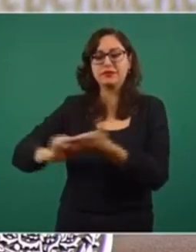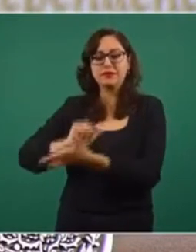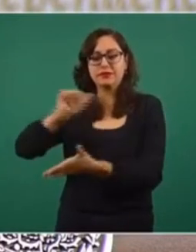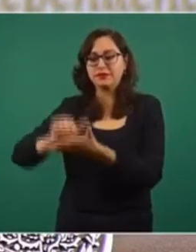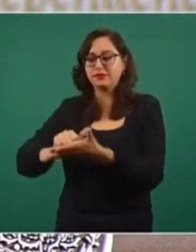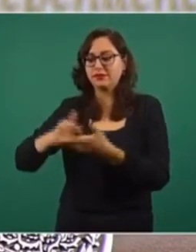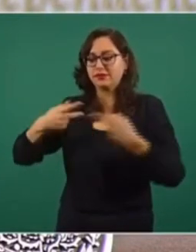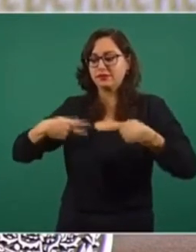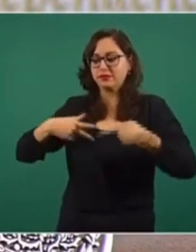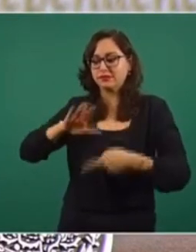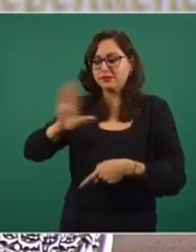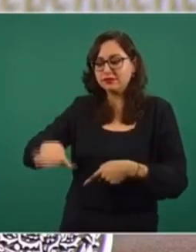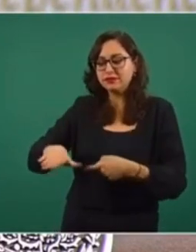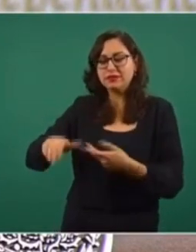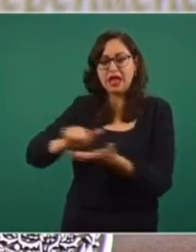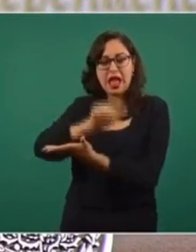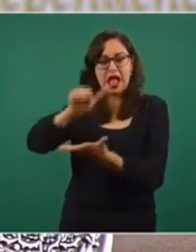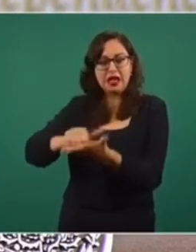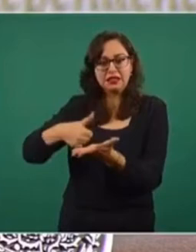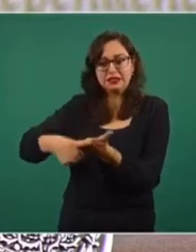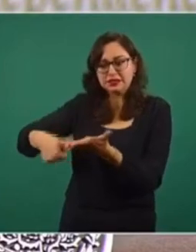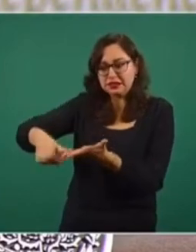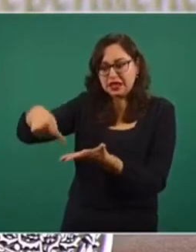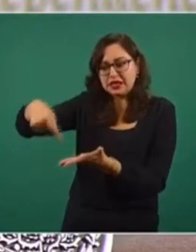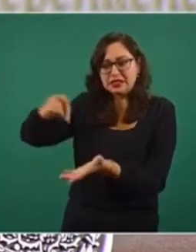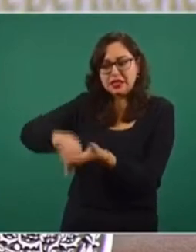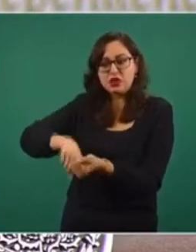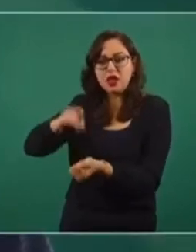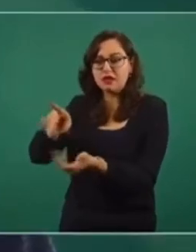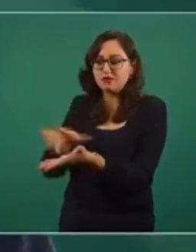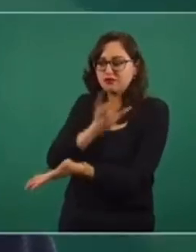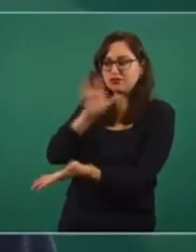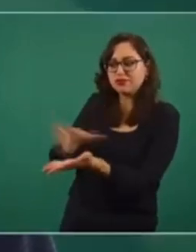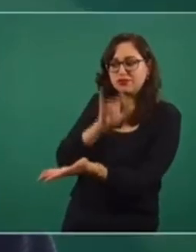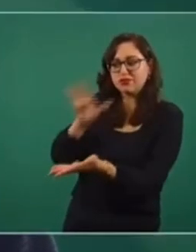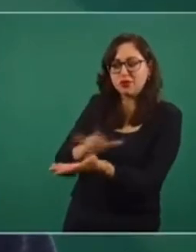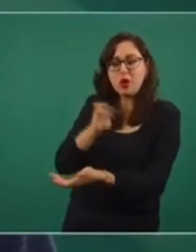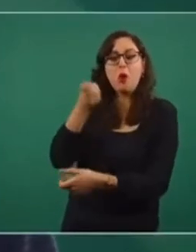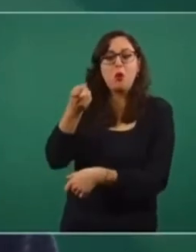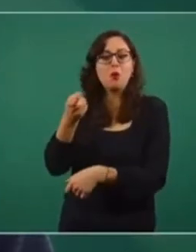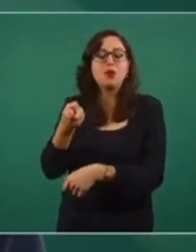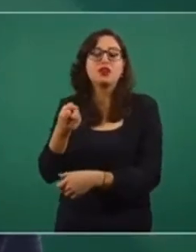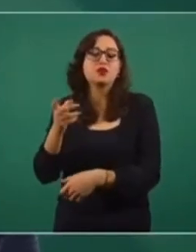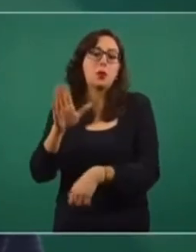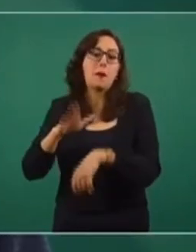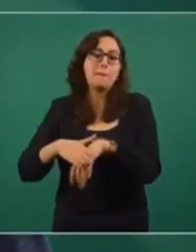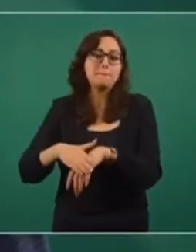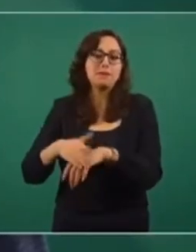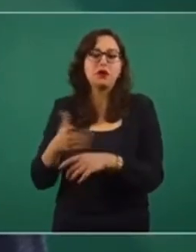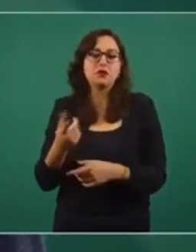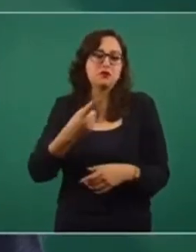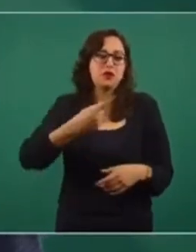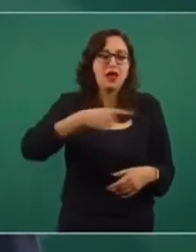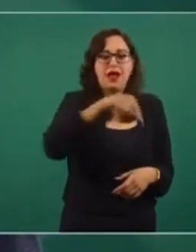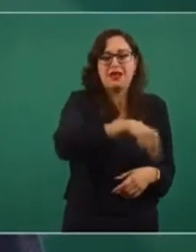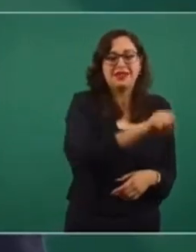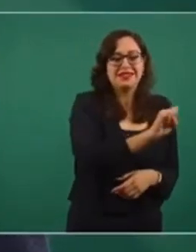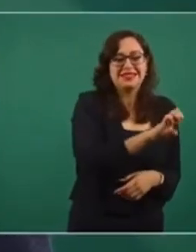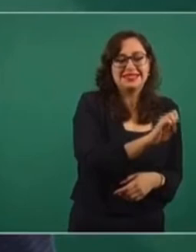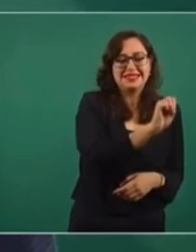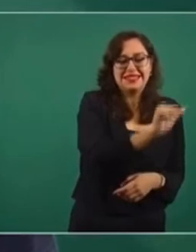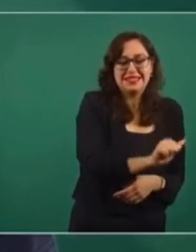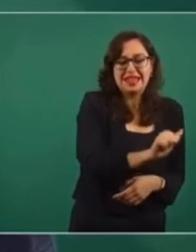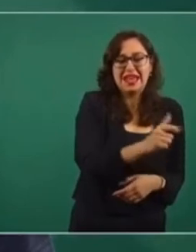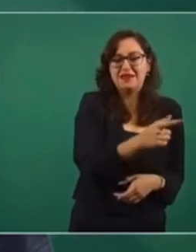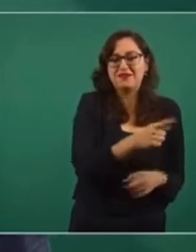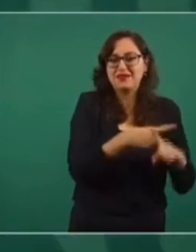Ese es uno de sus mayores insumos. Entonces, por eso es que cruzamos siempre la información de RENAPO,